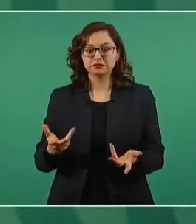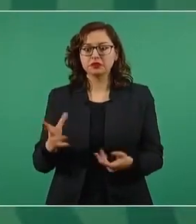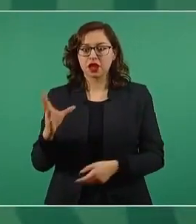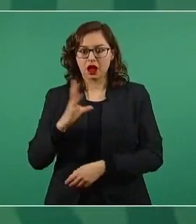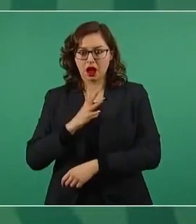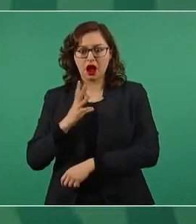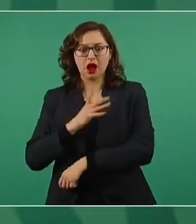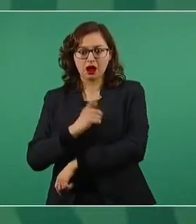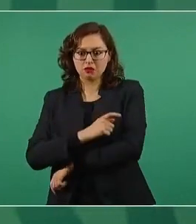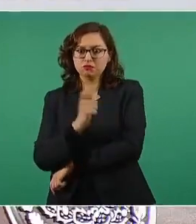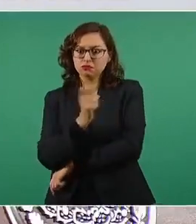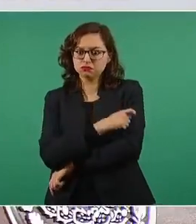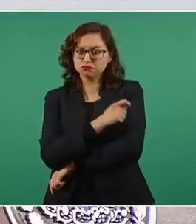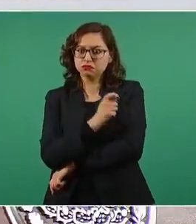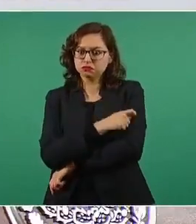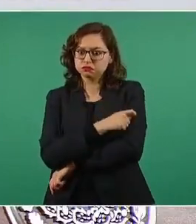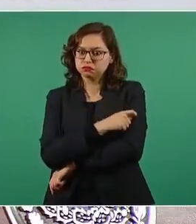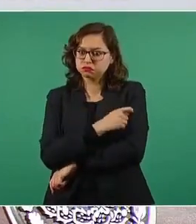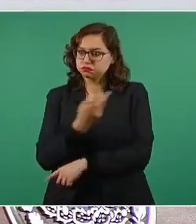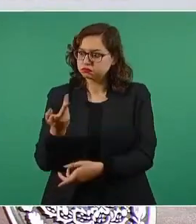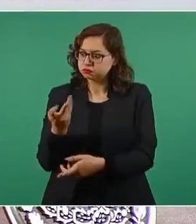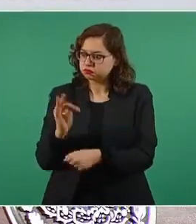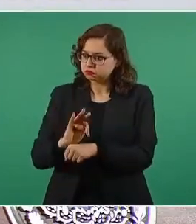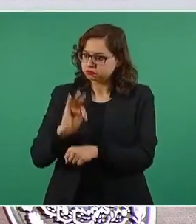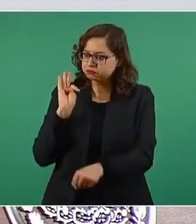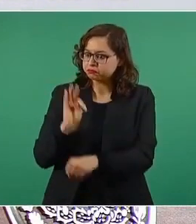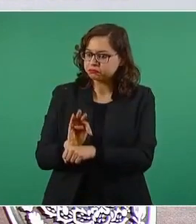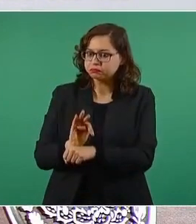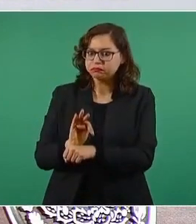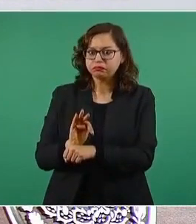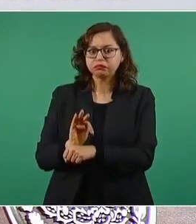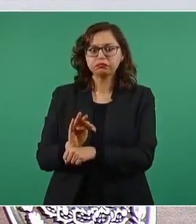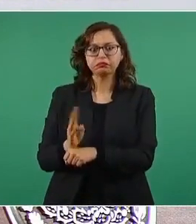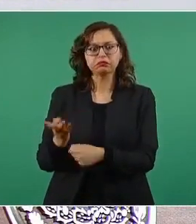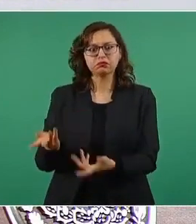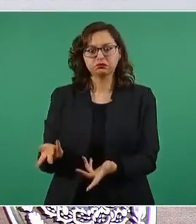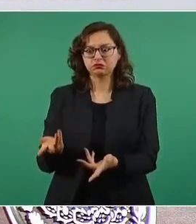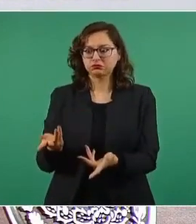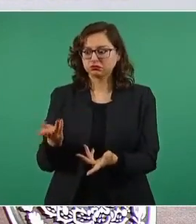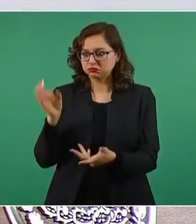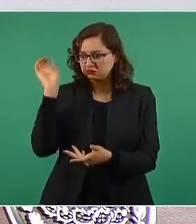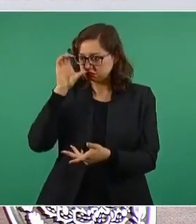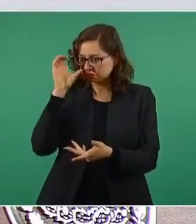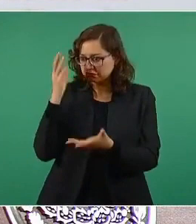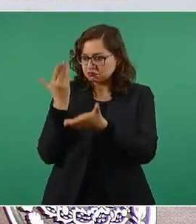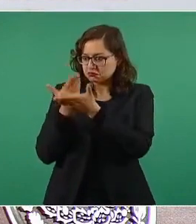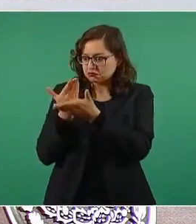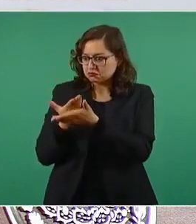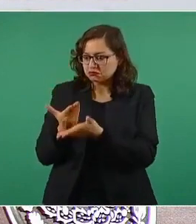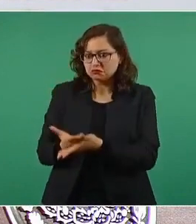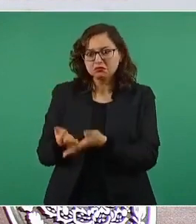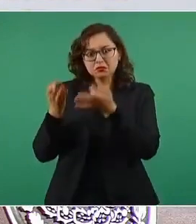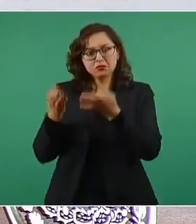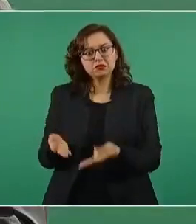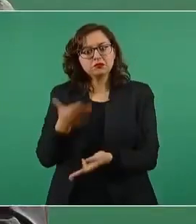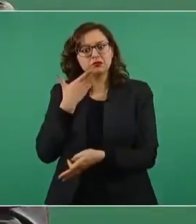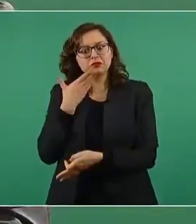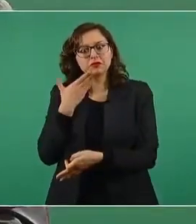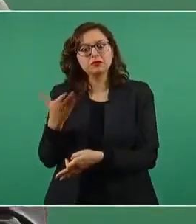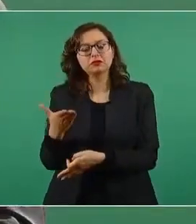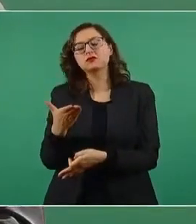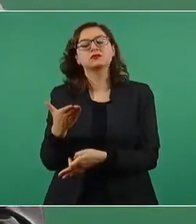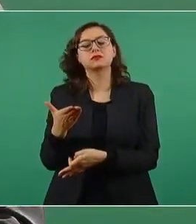que tiene un reconocimiento científico, que